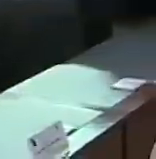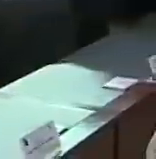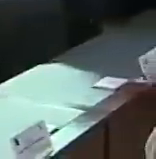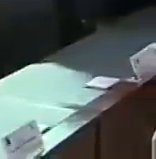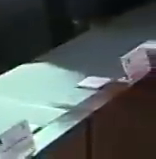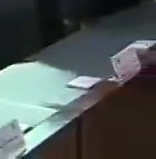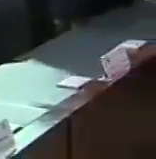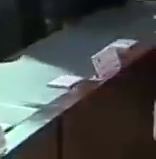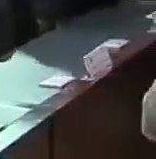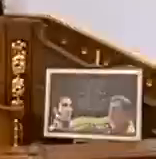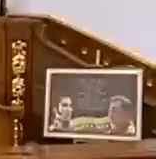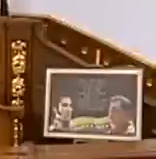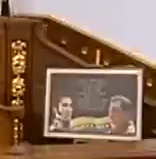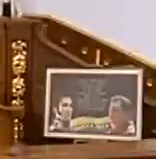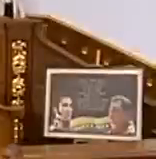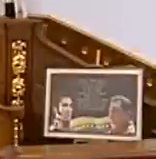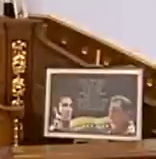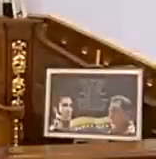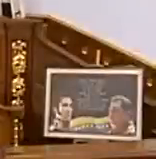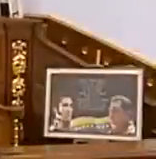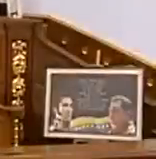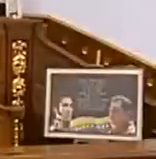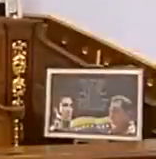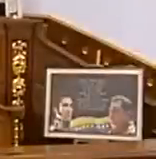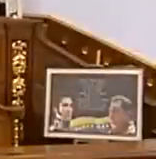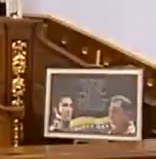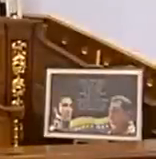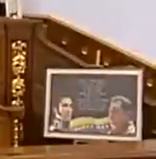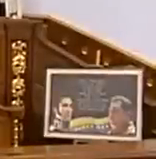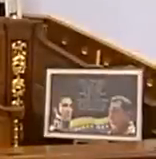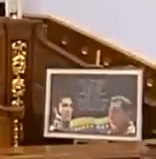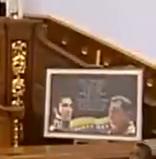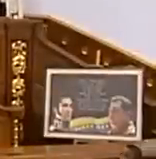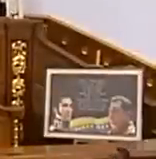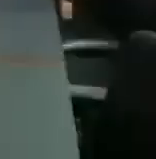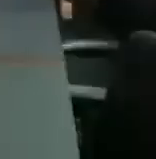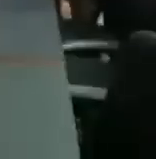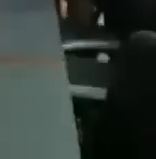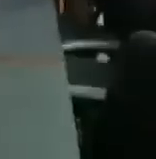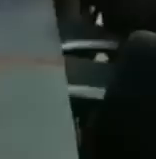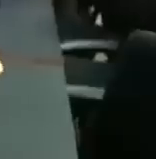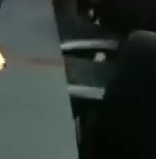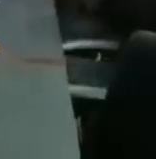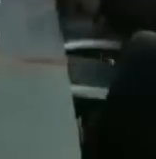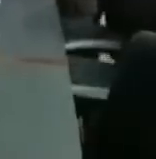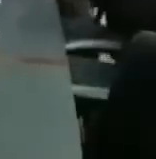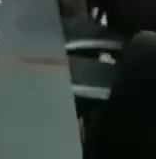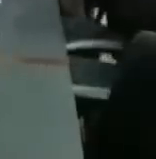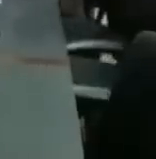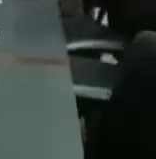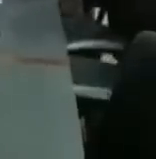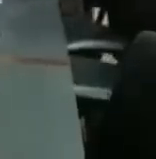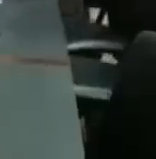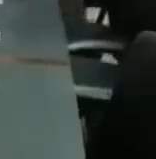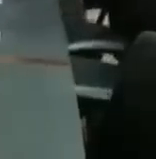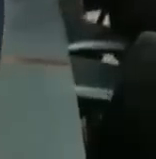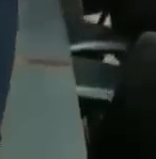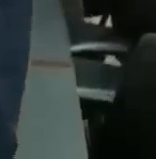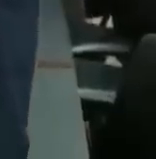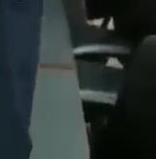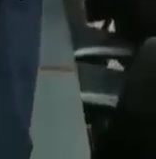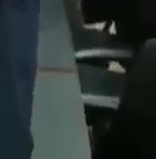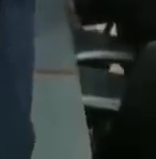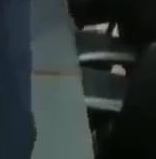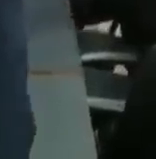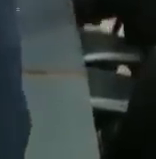contemplados en el orden del día en el primer punto tomó la palabra el diputado Pedro Carreño siendo aprobado este punto